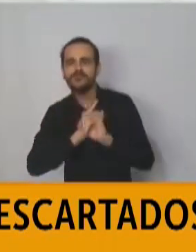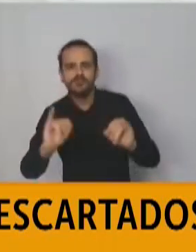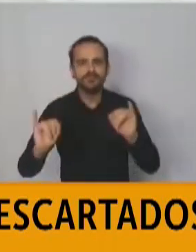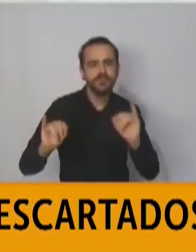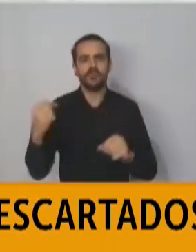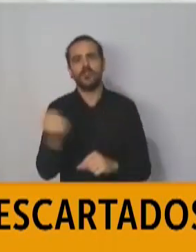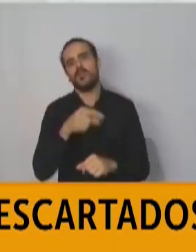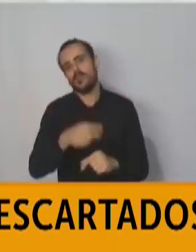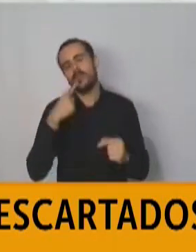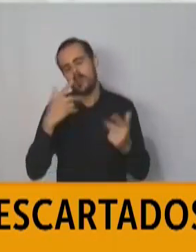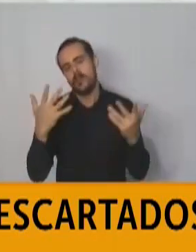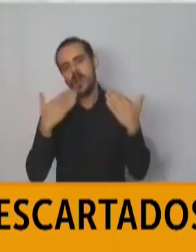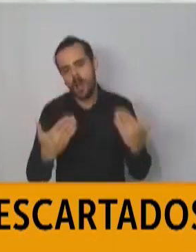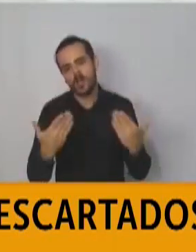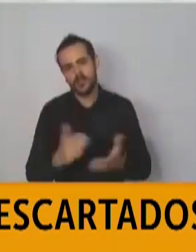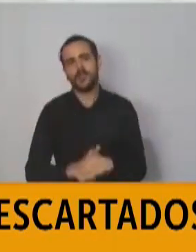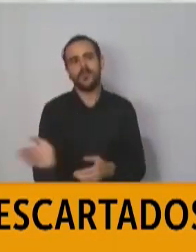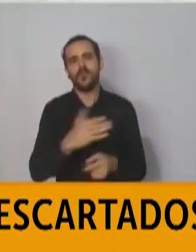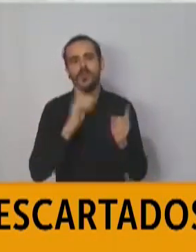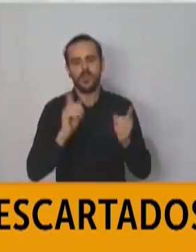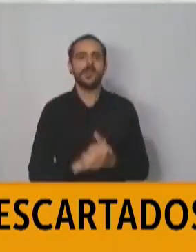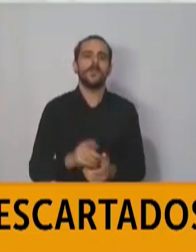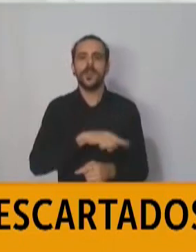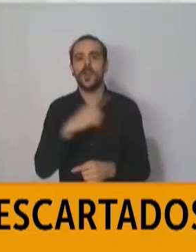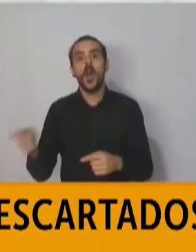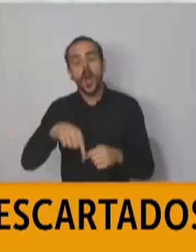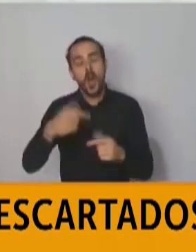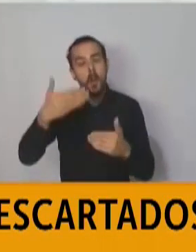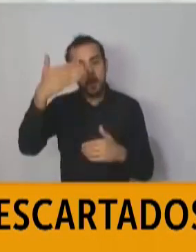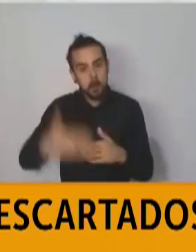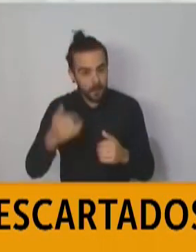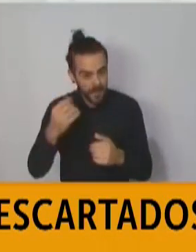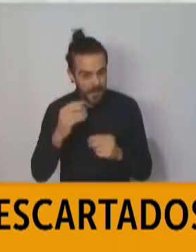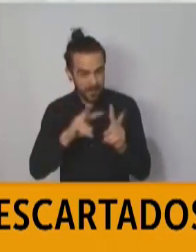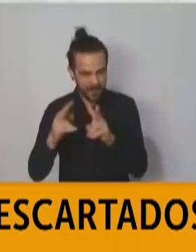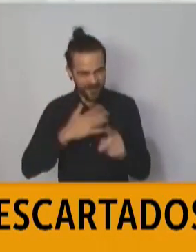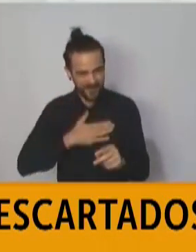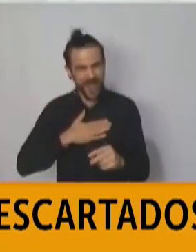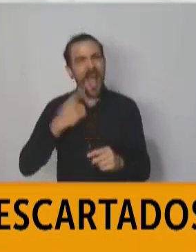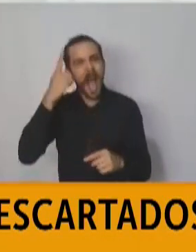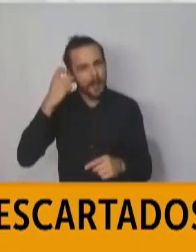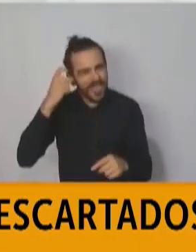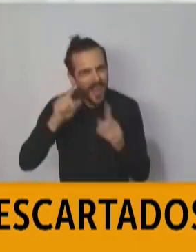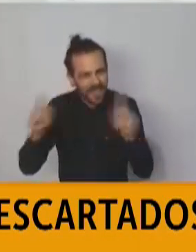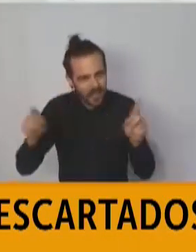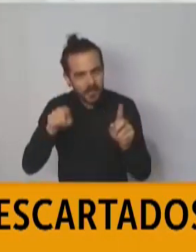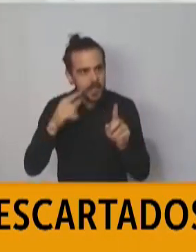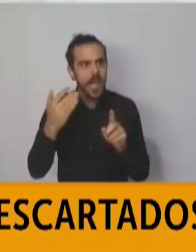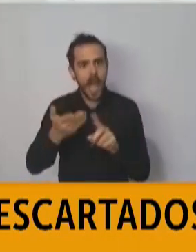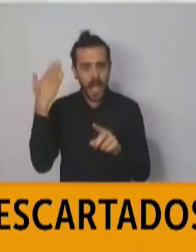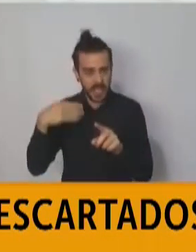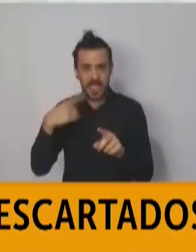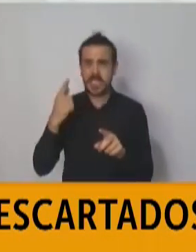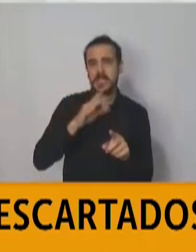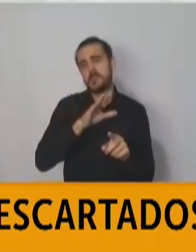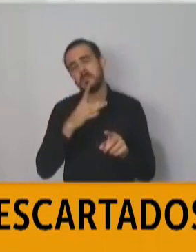de contenidos en casa, ha aumentado el flujo de visitas de 400 o 500 a casi 7.000 visitas